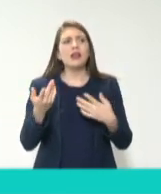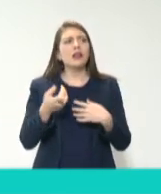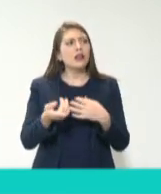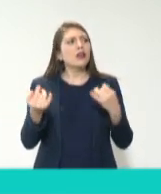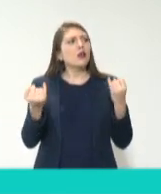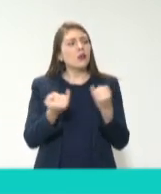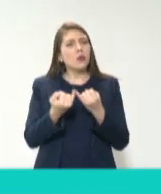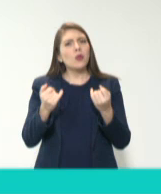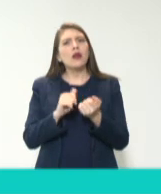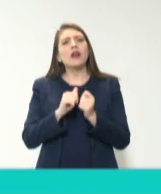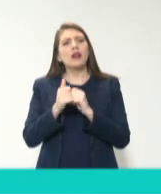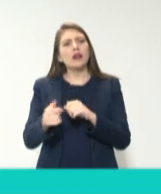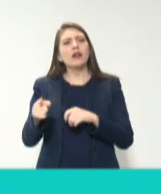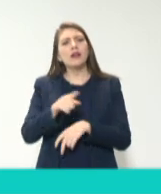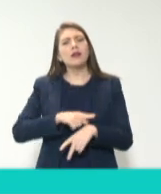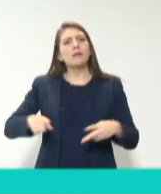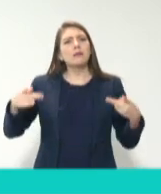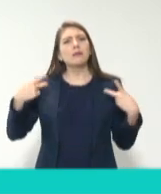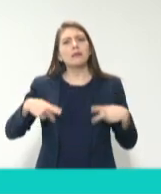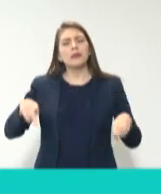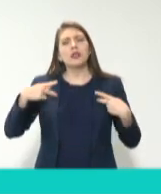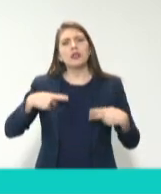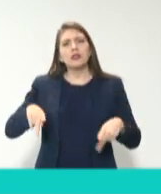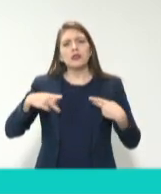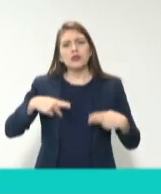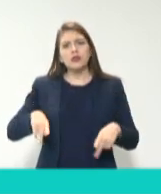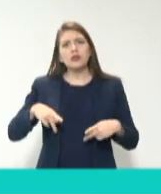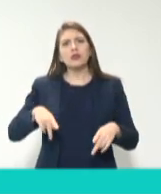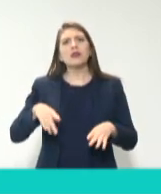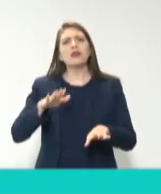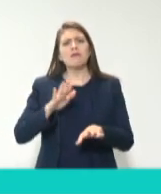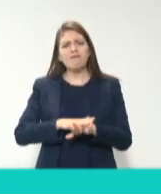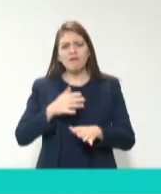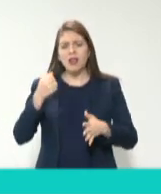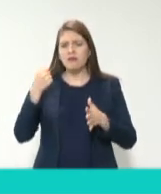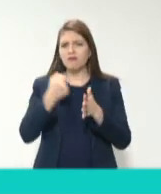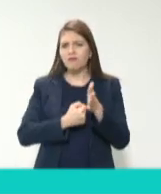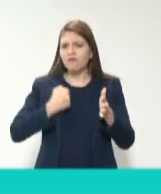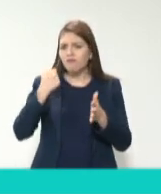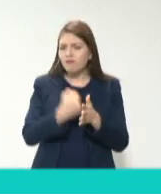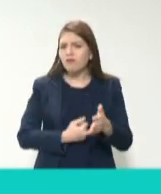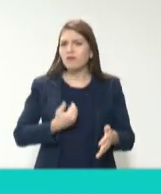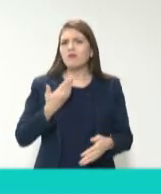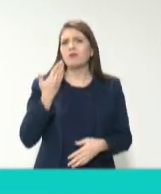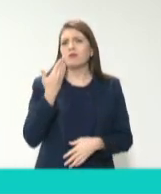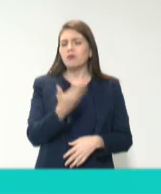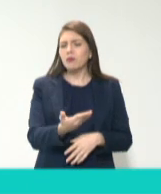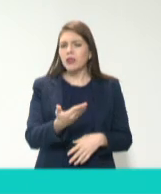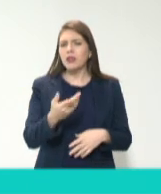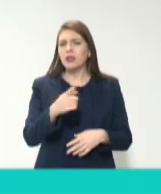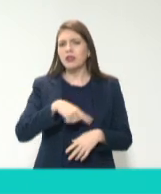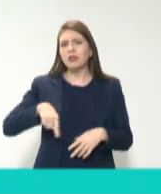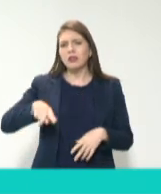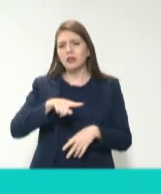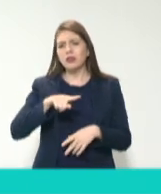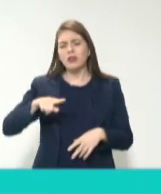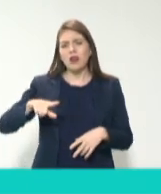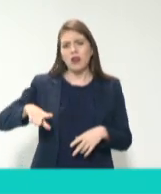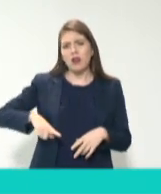somos una sociedad, una ciudadanía que interpela, que exige y que pide a los gobernantes